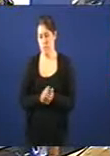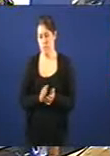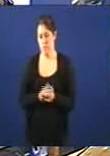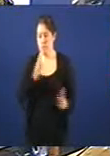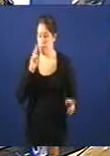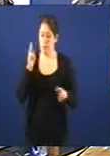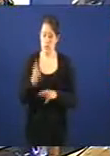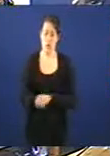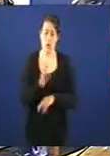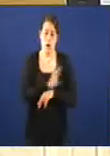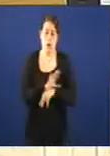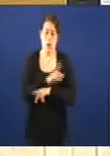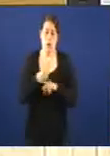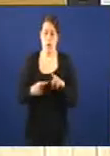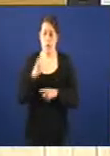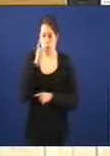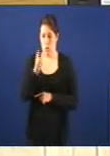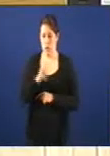replica da consellera do medio rural